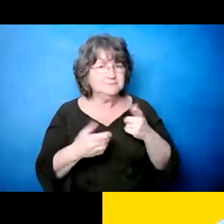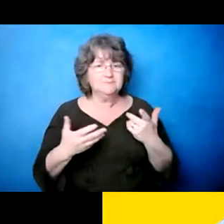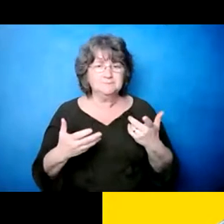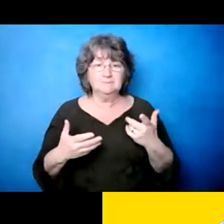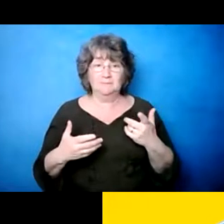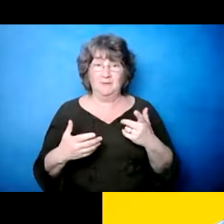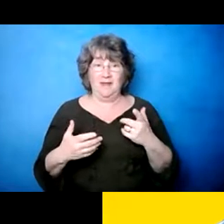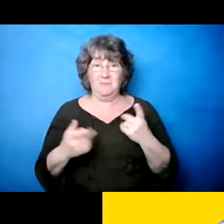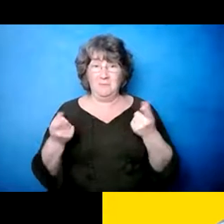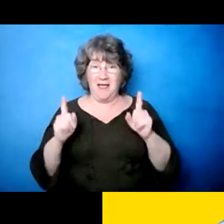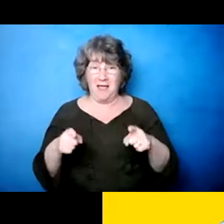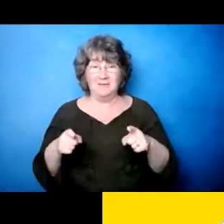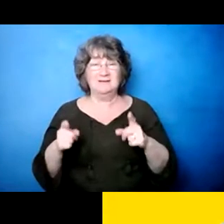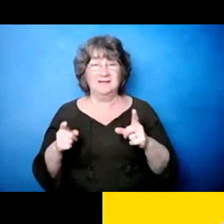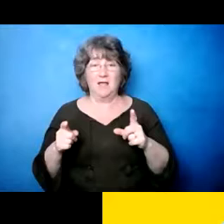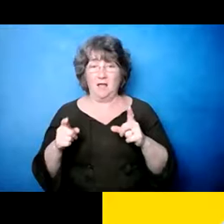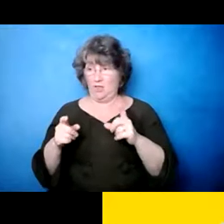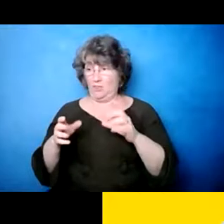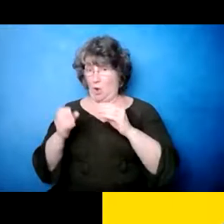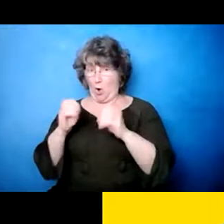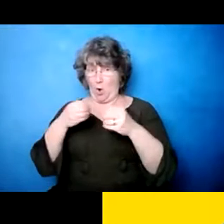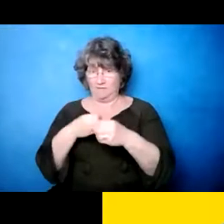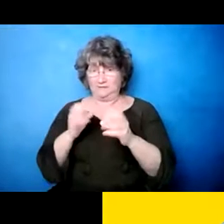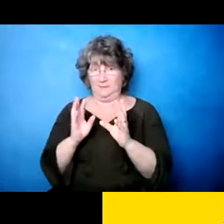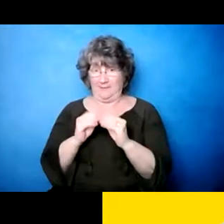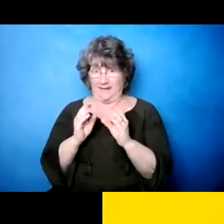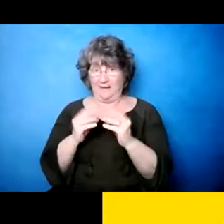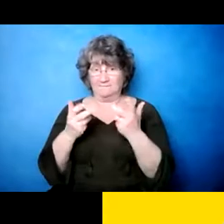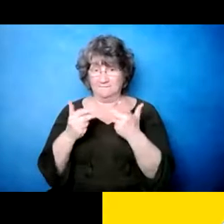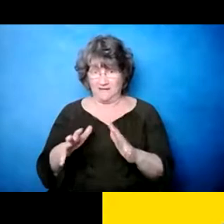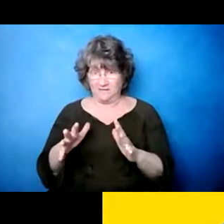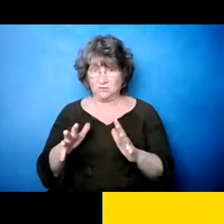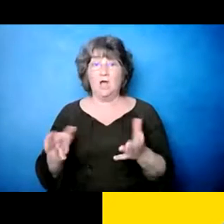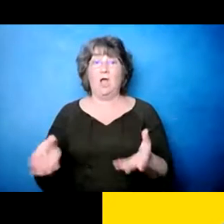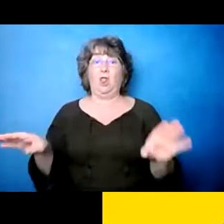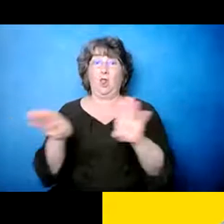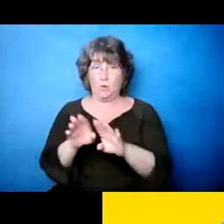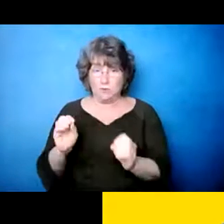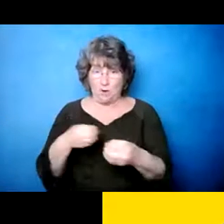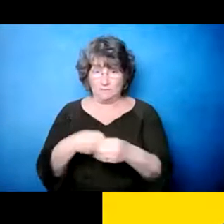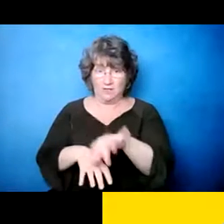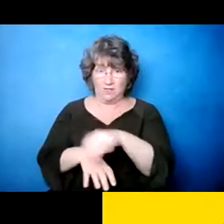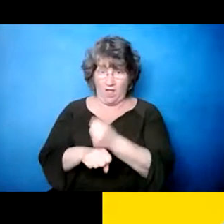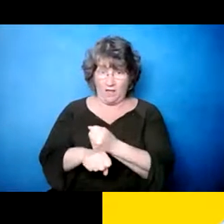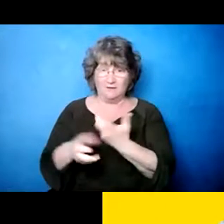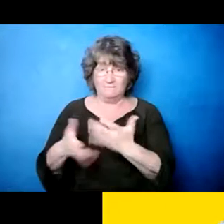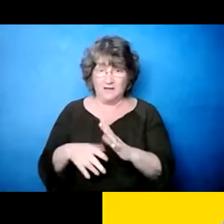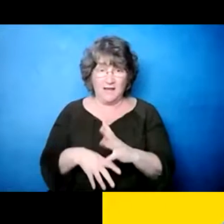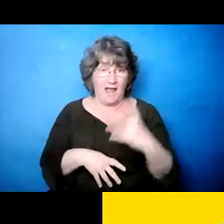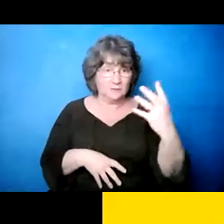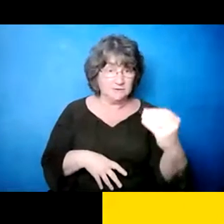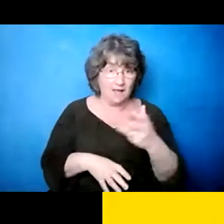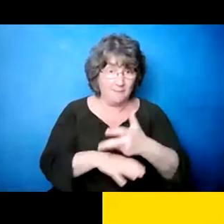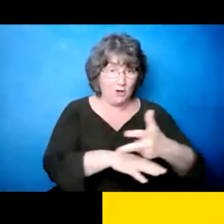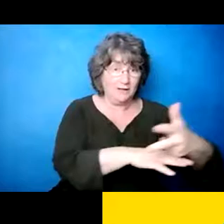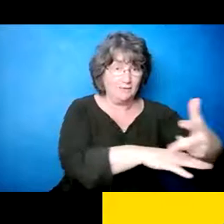entrar a un, a un estacionamiento, de limpiar a todos, de encontrar el grupo todavía afuera, hablándose el uno con el